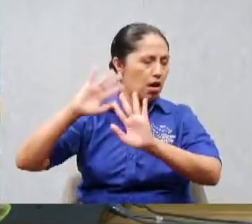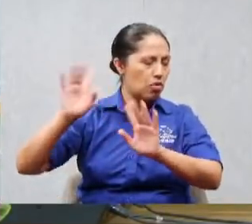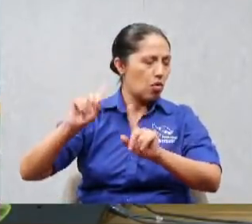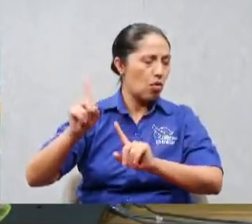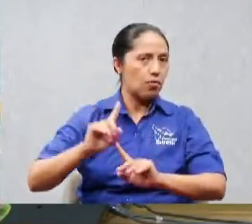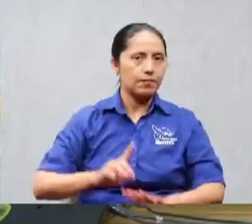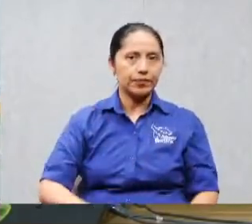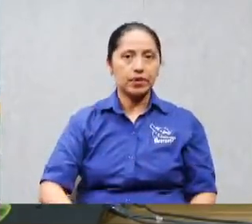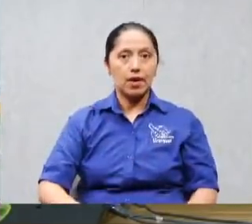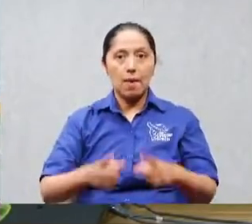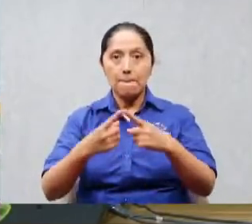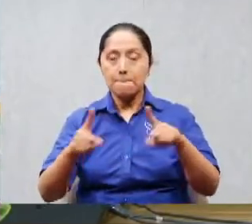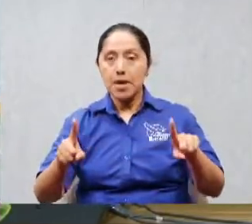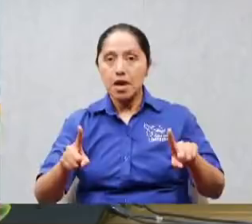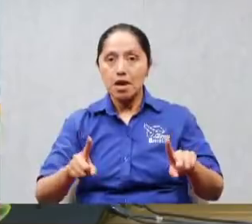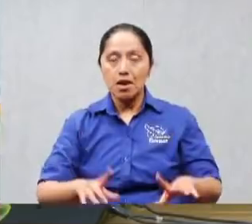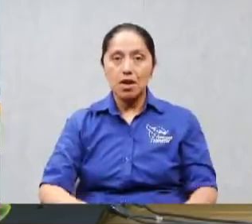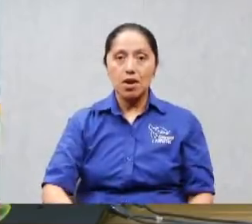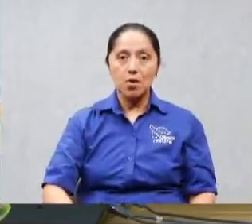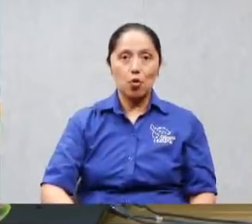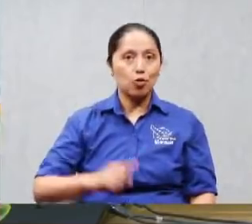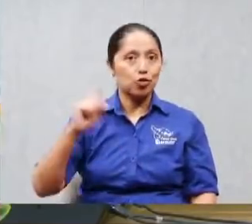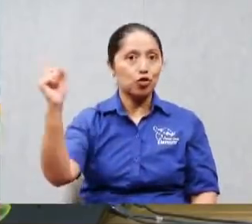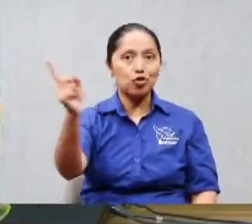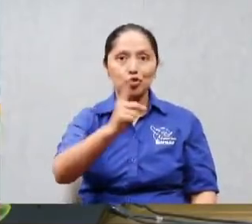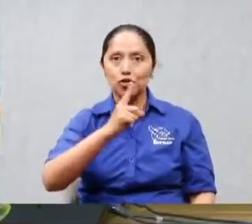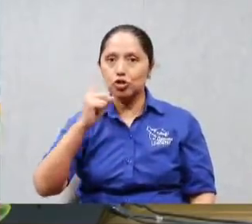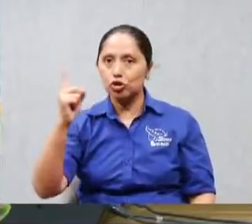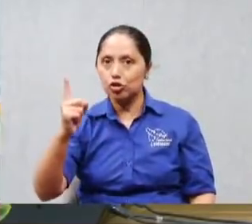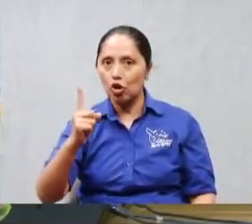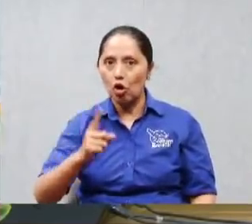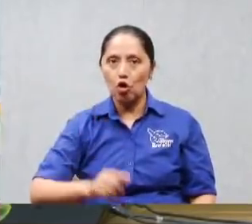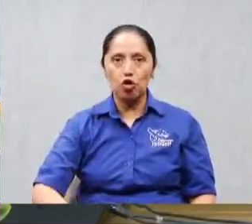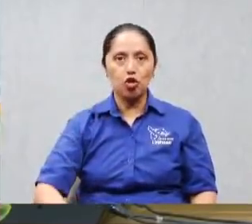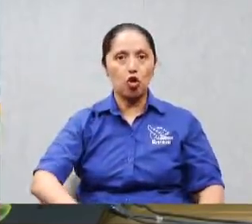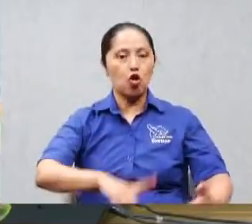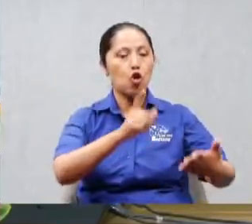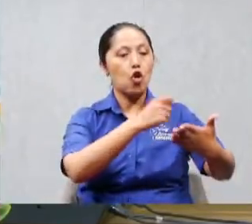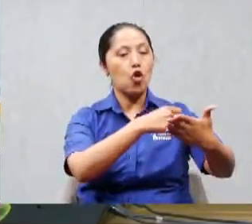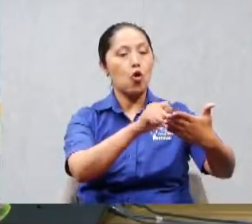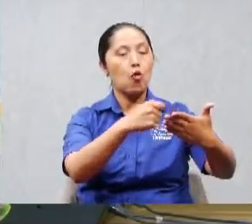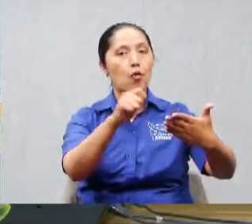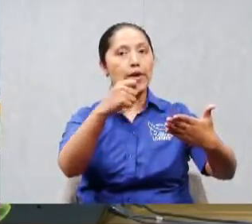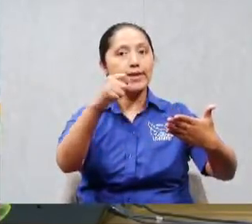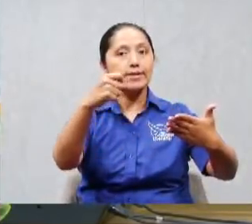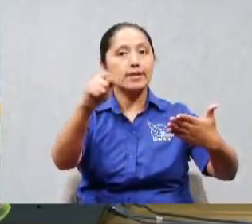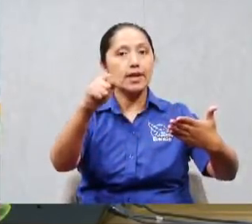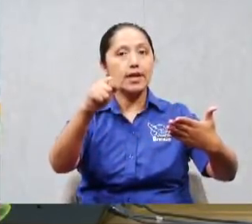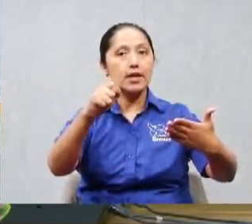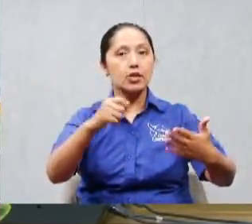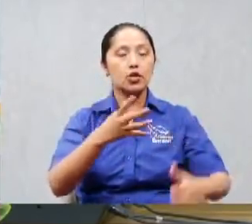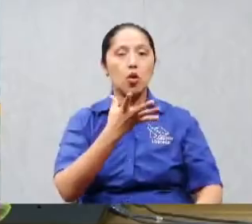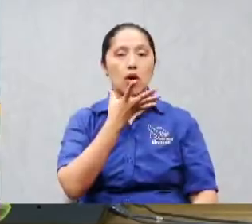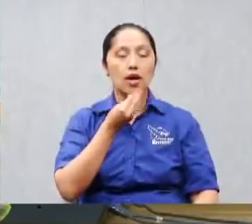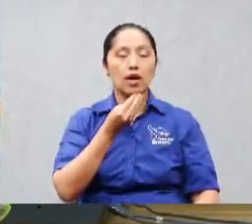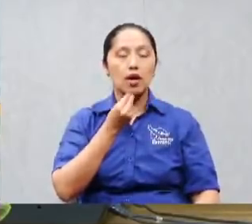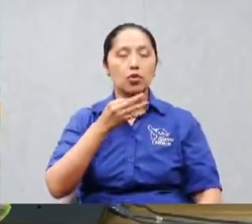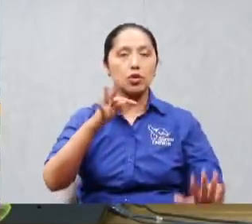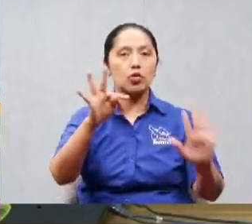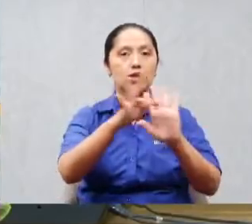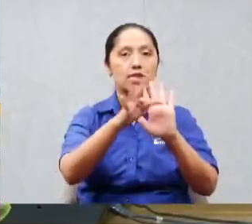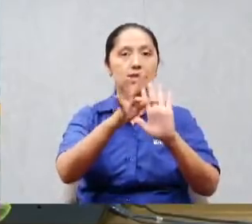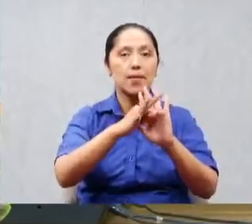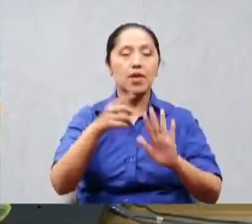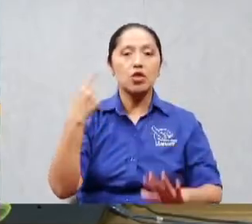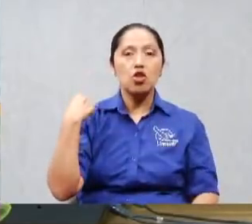que todo lo que se quedó escrito el antiguo testamento es para enseñanza de nosotros a los cuales nos han